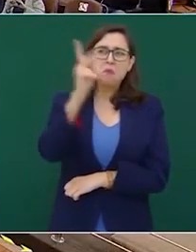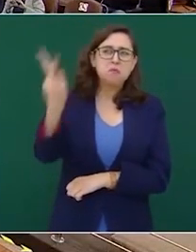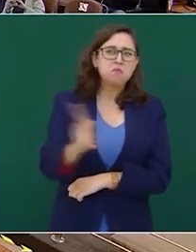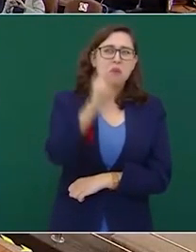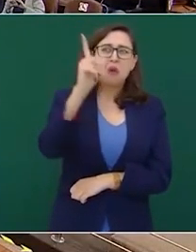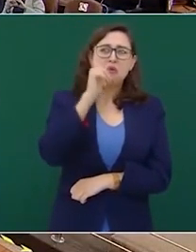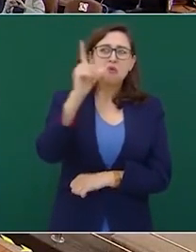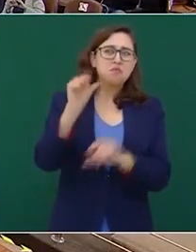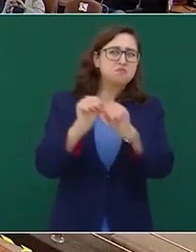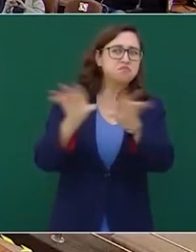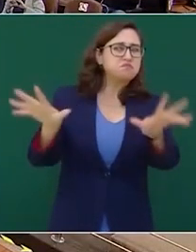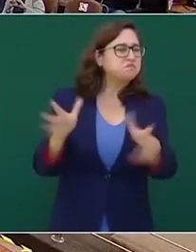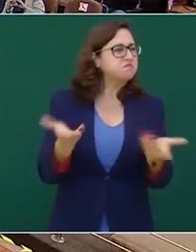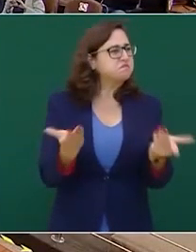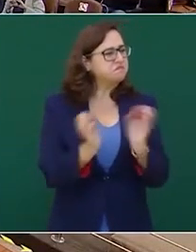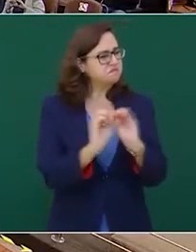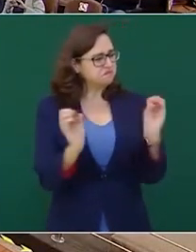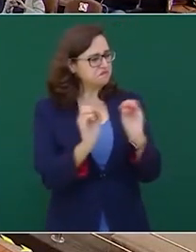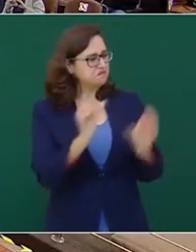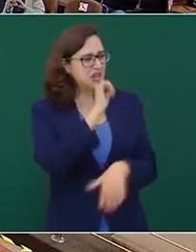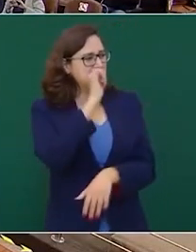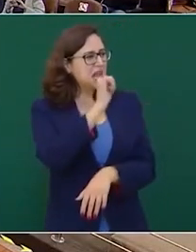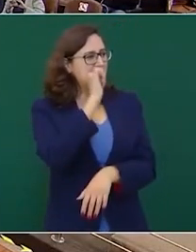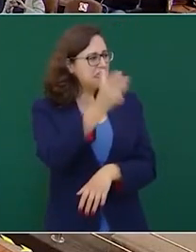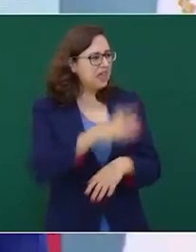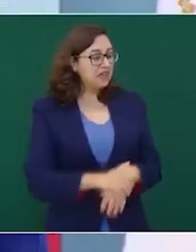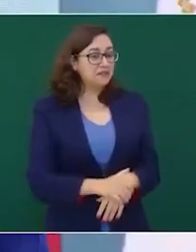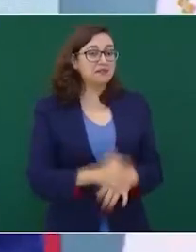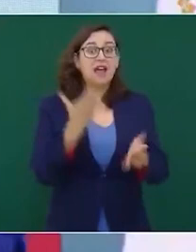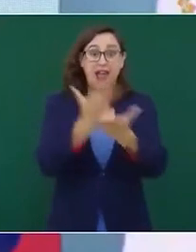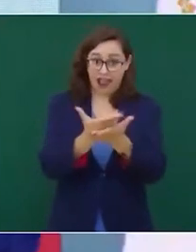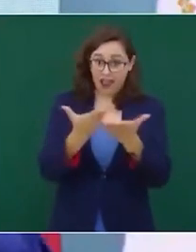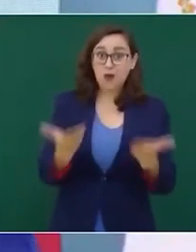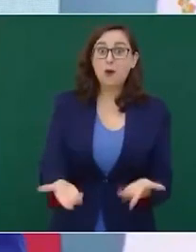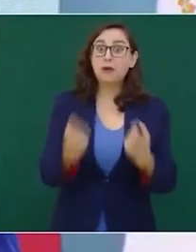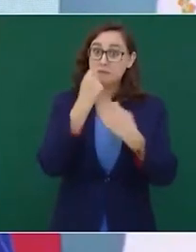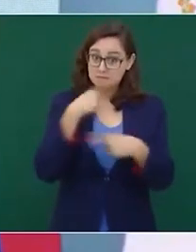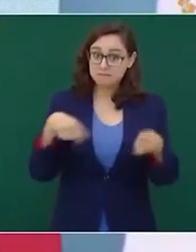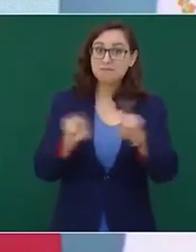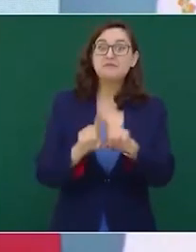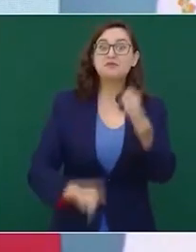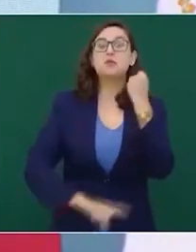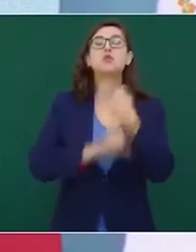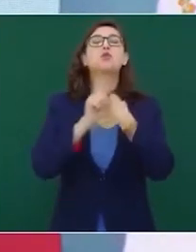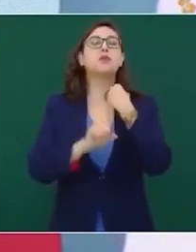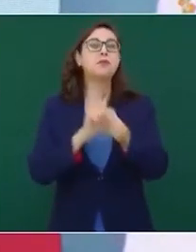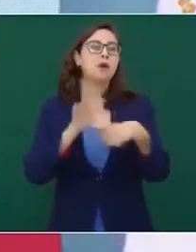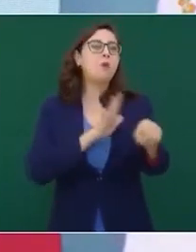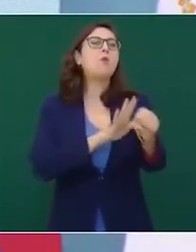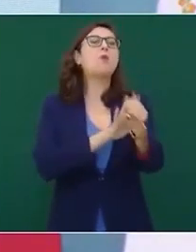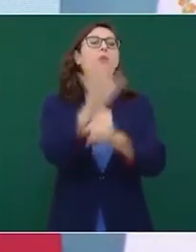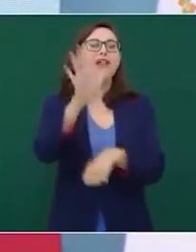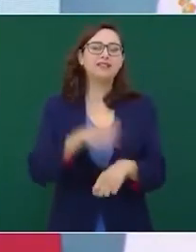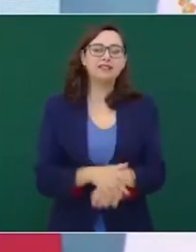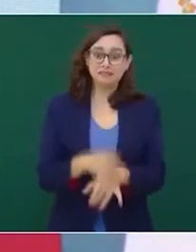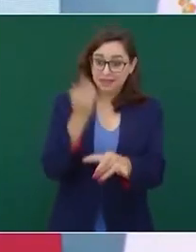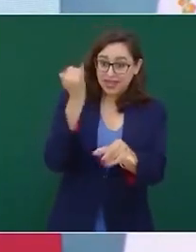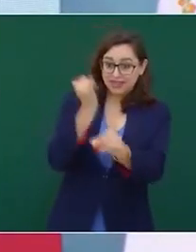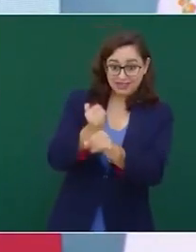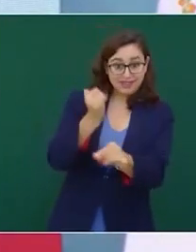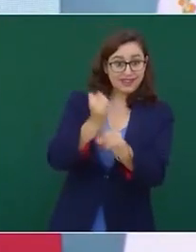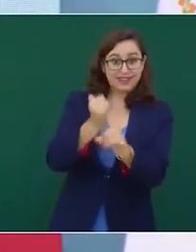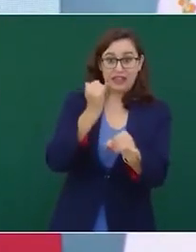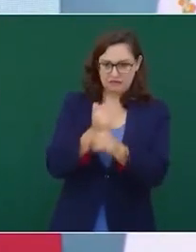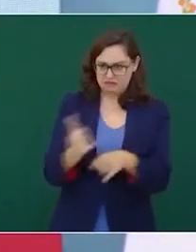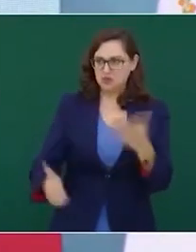Un poco lo que sucede ahora con el Internet, que tenemos servicios de Internet, todo en las grandes ciudades,